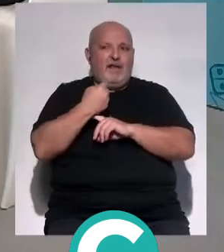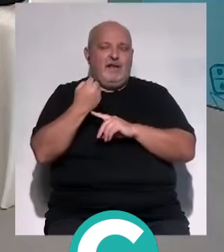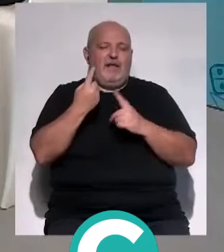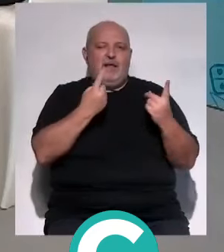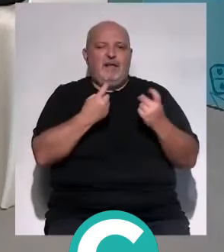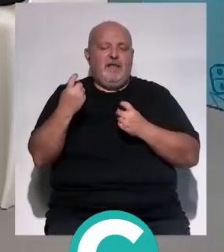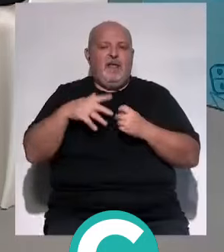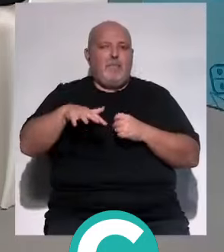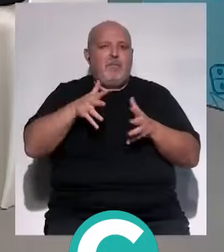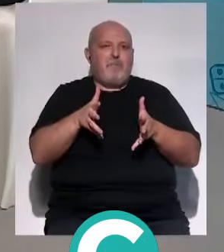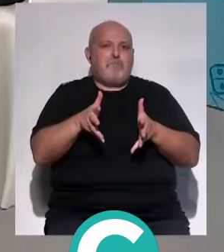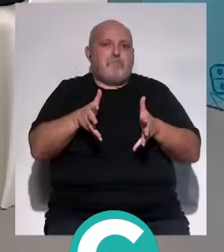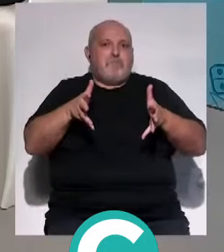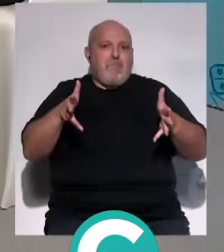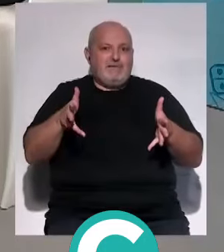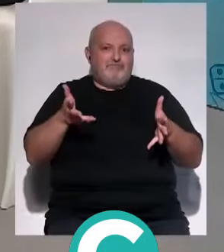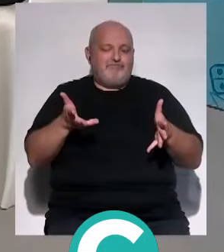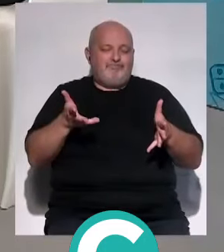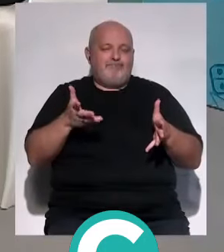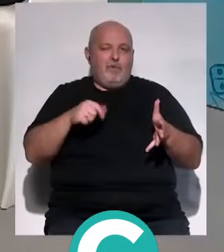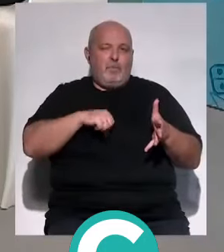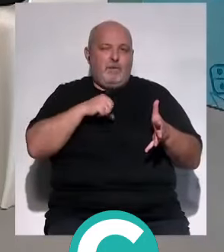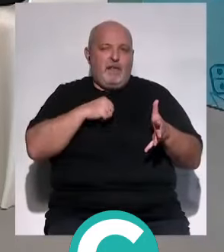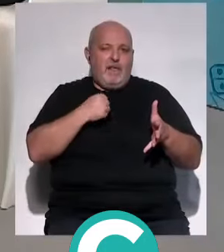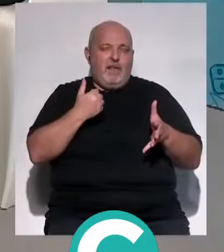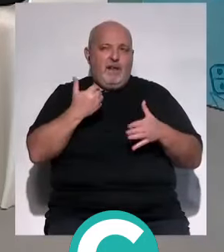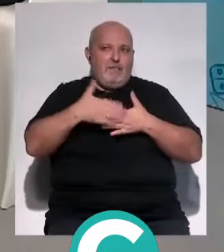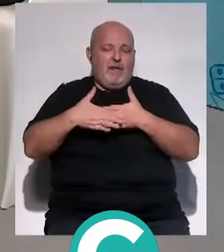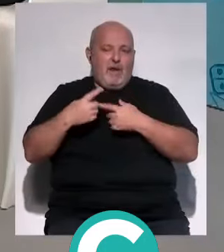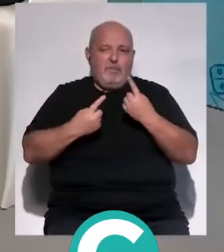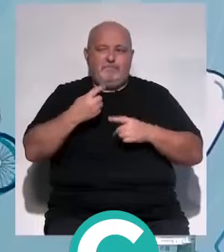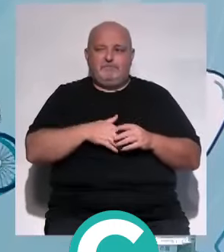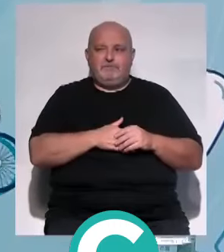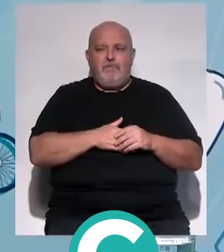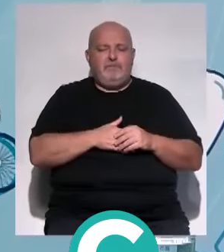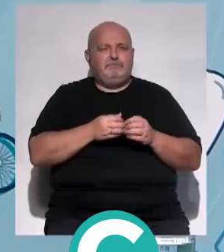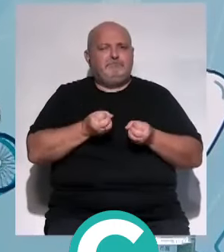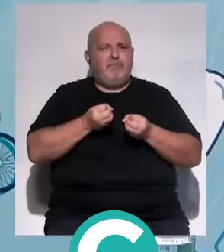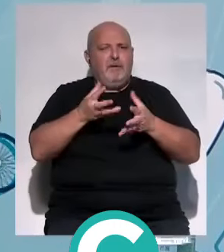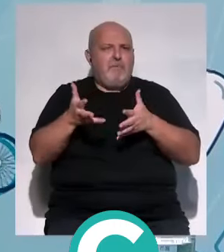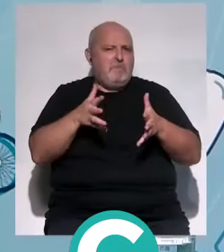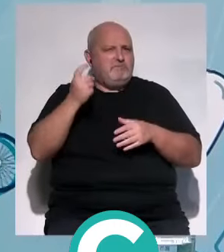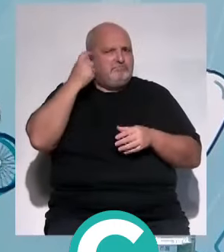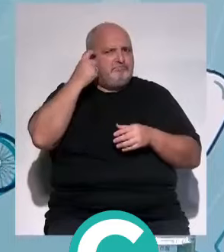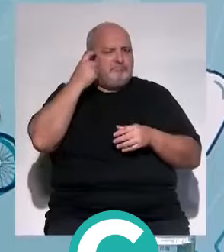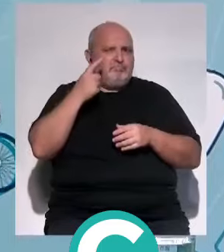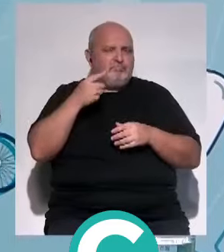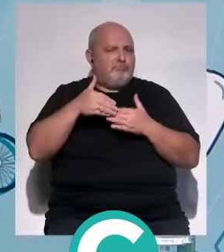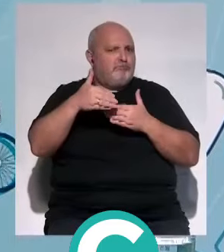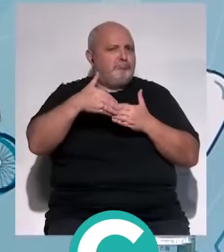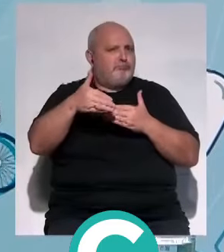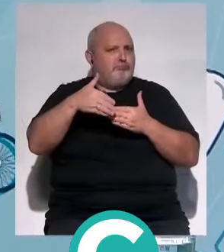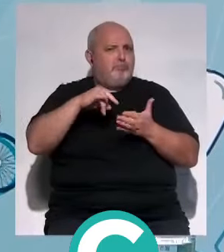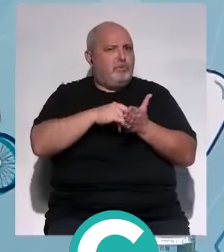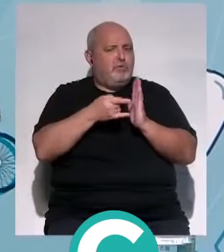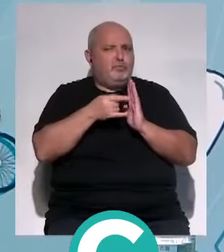que necesite unos espacios en donde el hospital lo tenemos limitado. ¿Podemos avanzar con ese pensamiento, o sea,